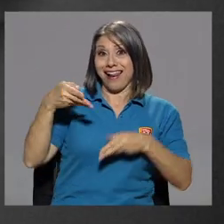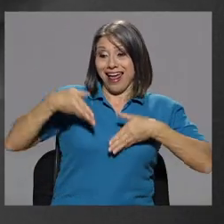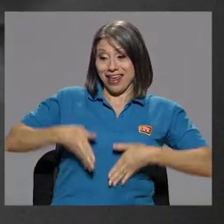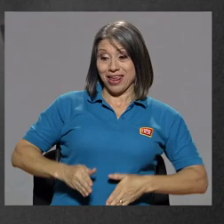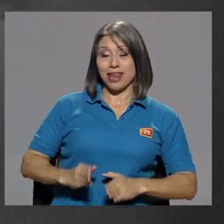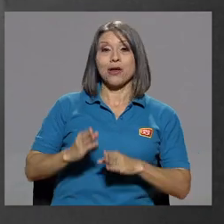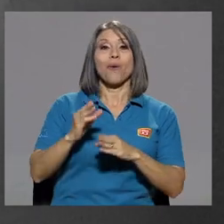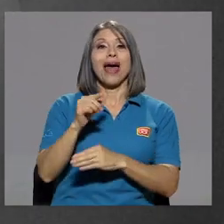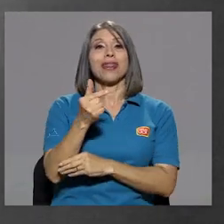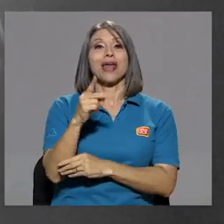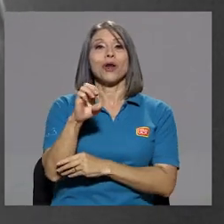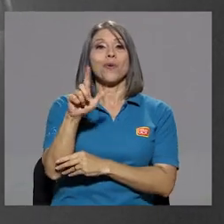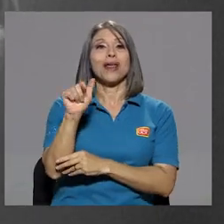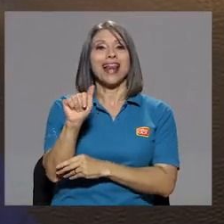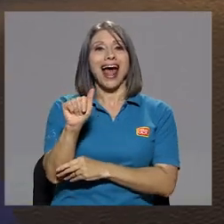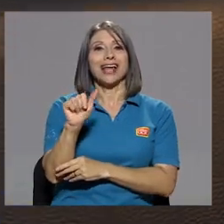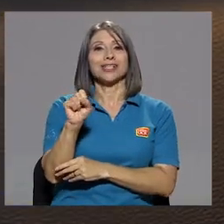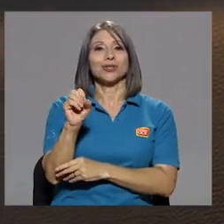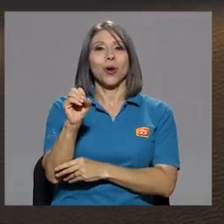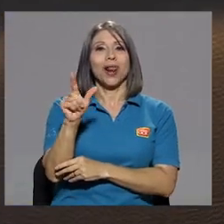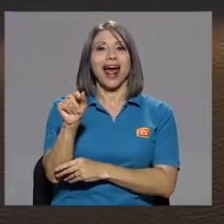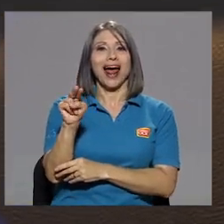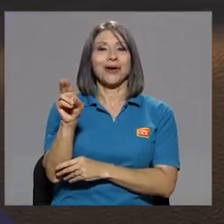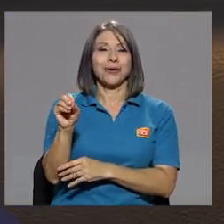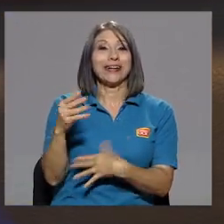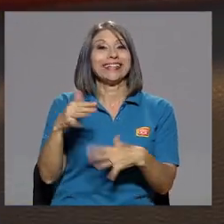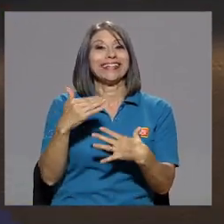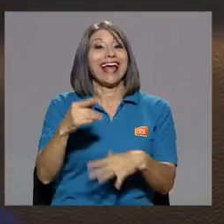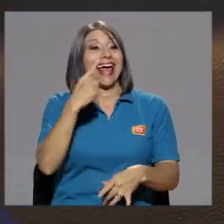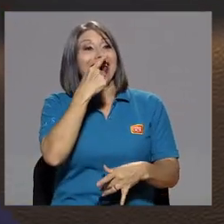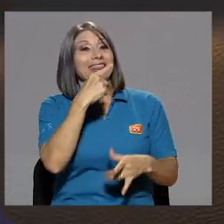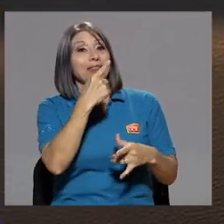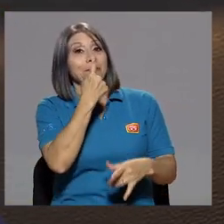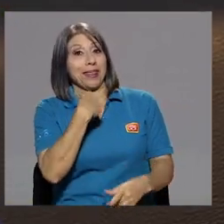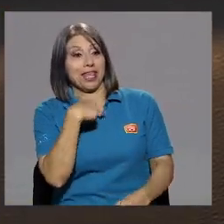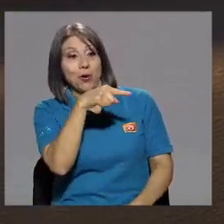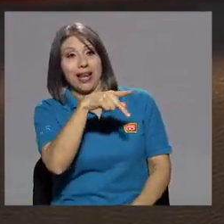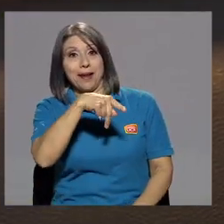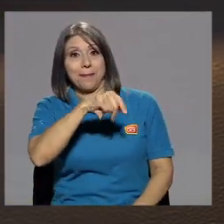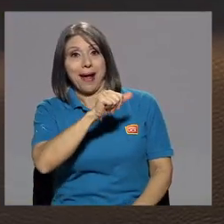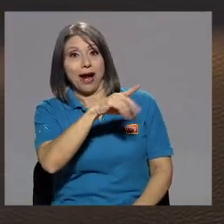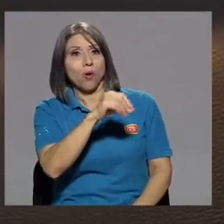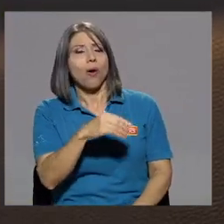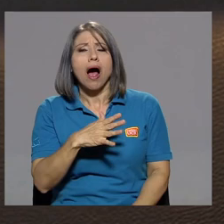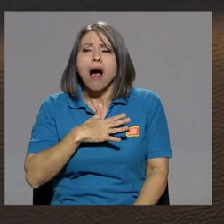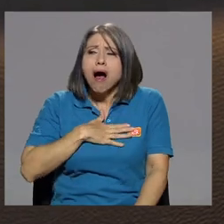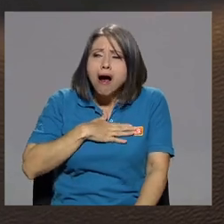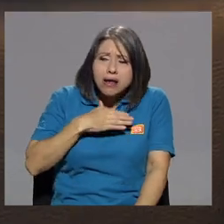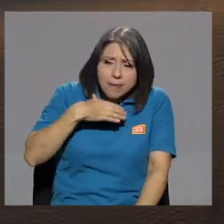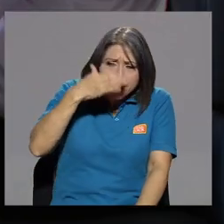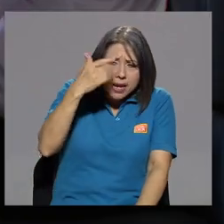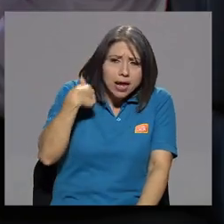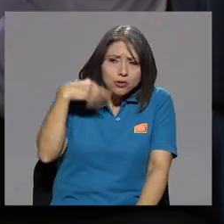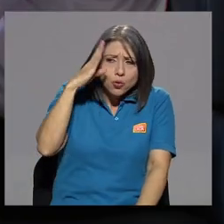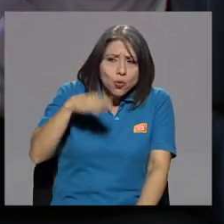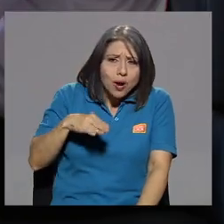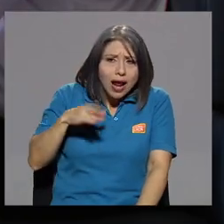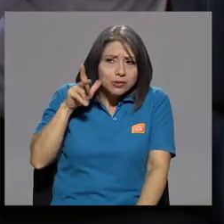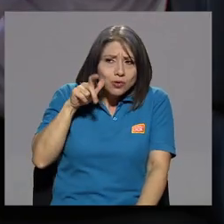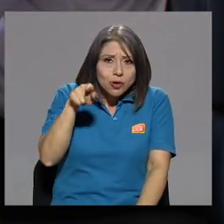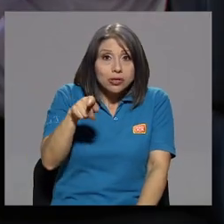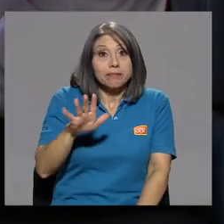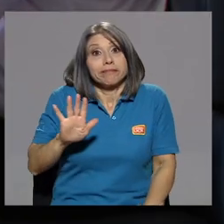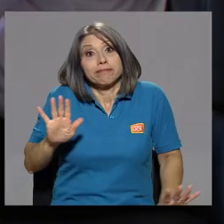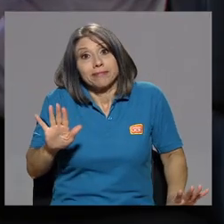de Huila Solano. La hija del Huila Solano. Y entonces me dice, Paquito, ay, qué pena, yo nunca la he escuchado, Sandrita. Le digo, ay, pues,